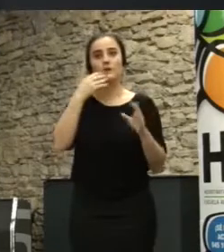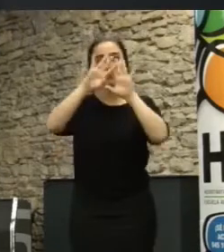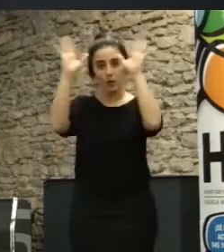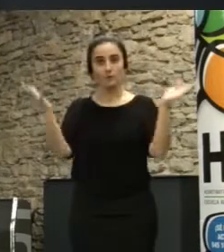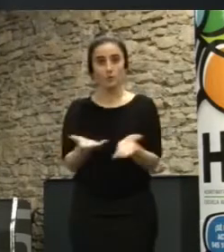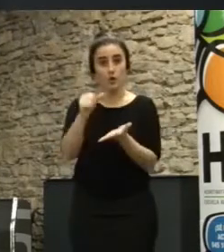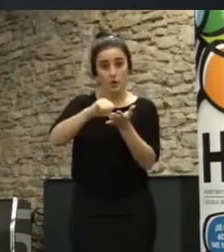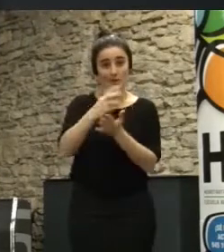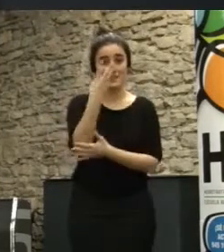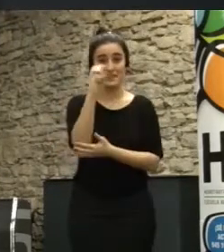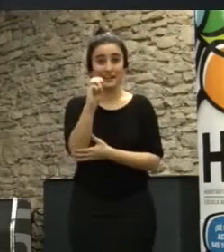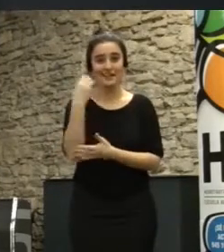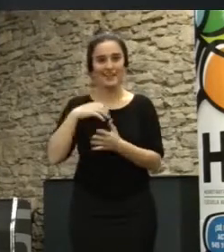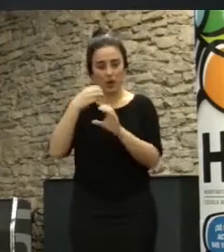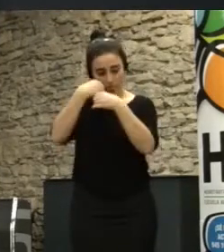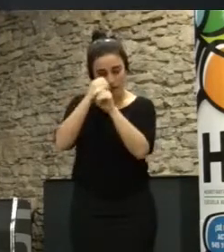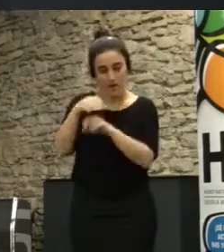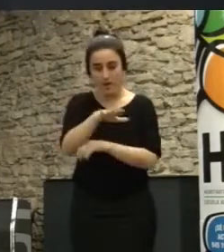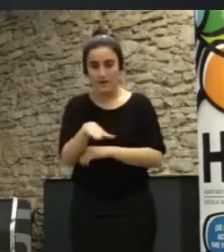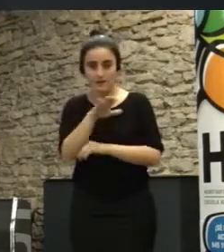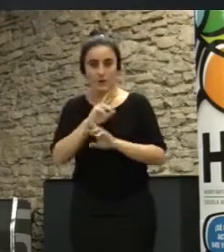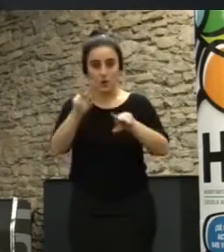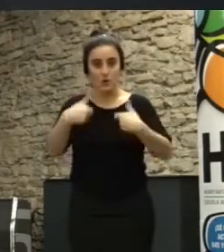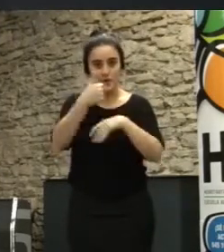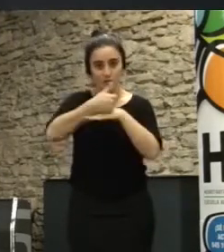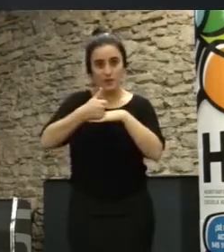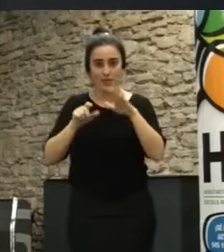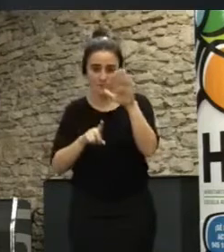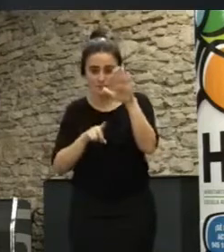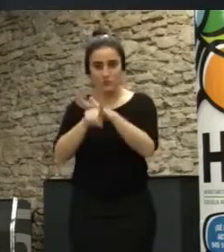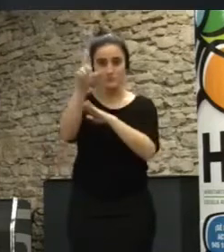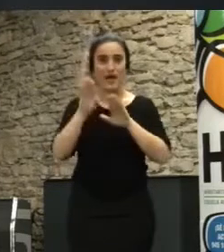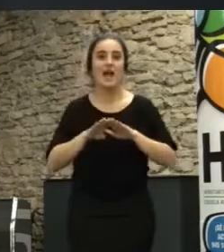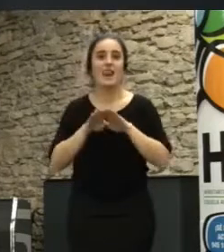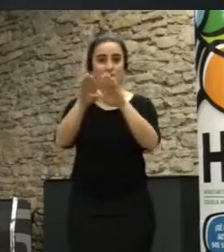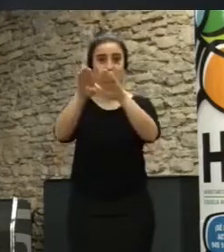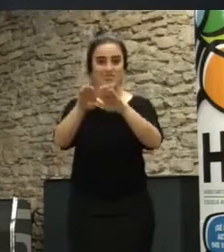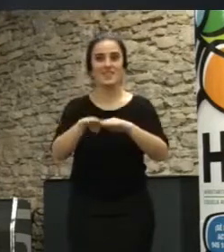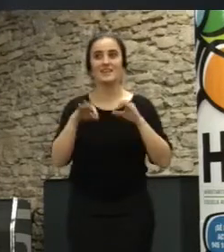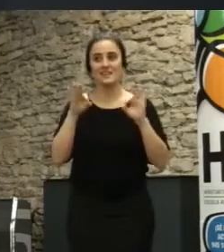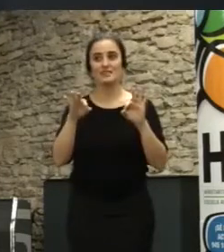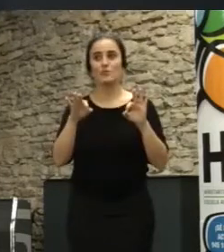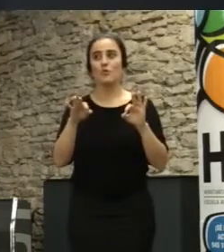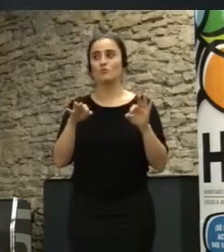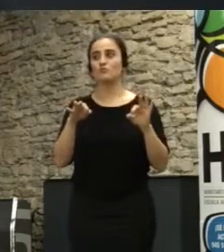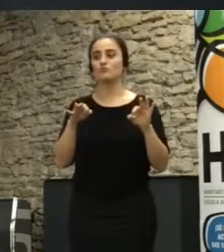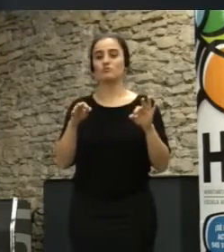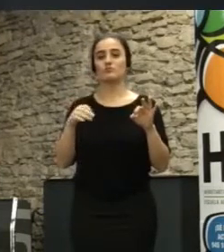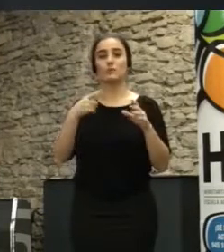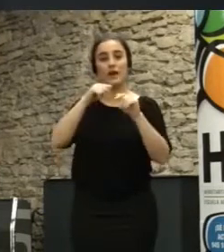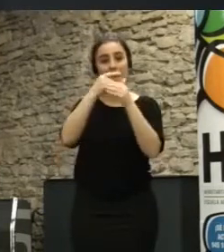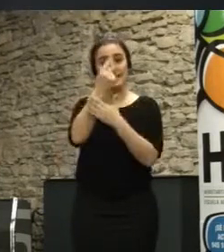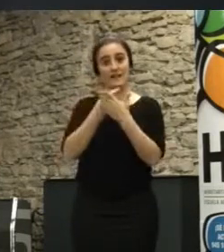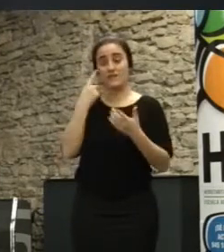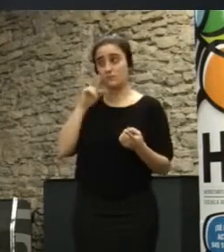desarrollando laboratorios de barrio de innovación ciudadana de forma simultánea, Esto es un poco la gráfica que tuvimos